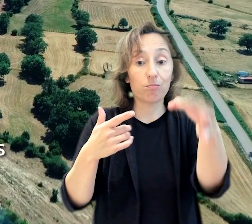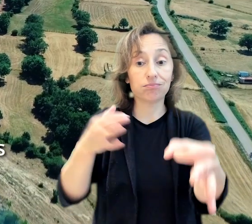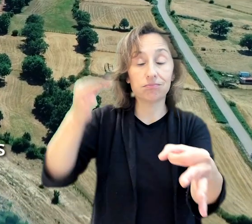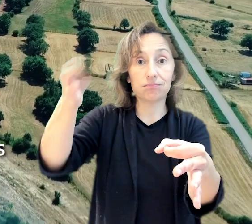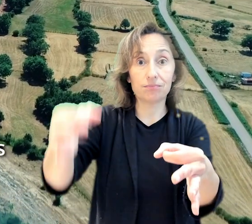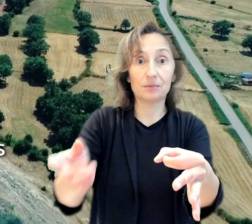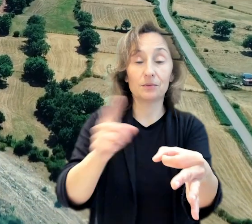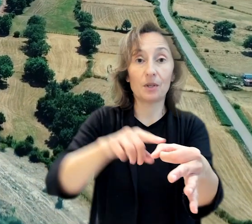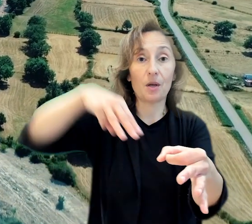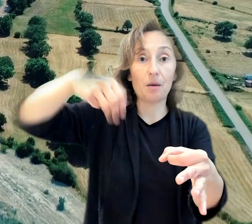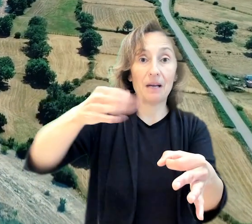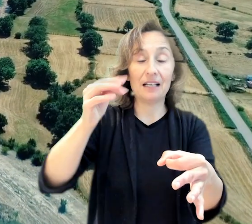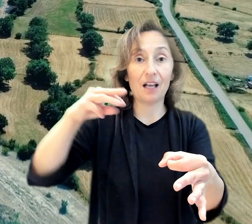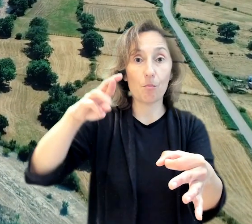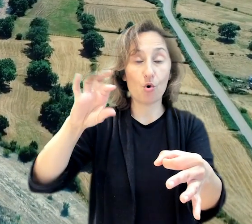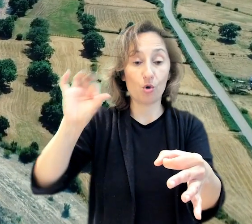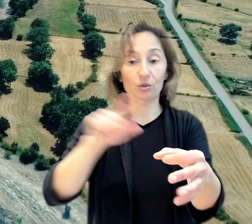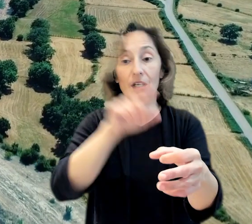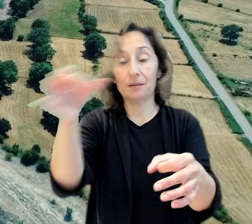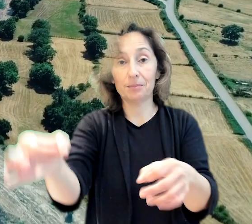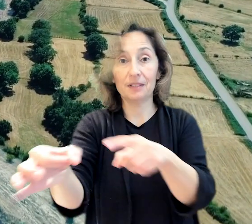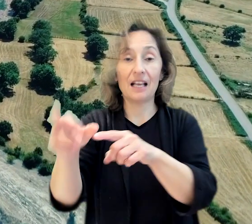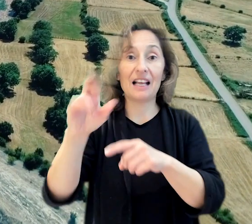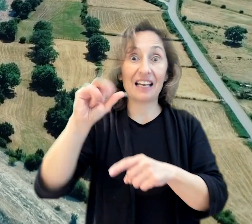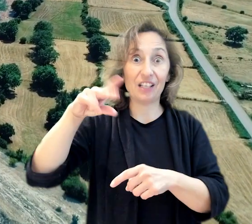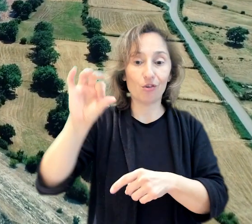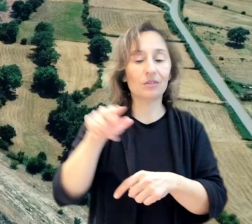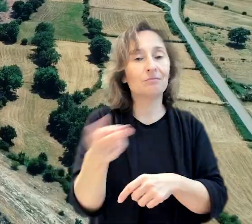aguas abajo inmediatamente, como son mata morosa y rinosa.